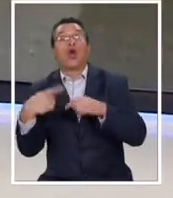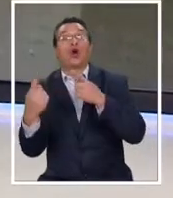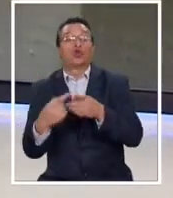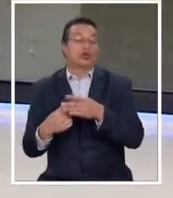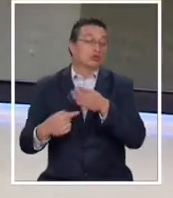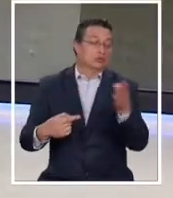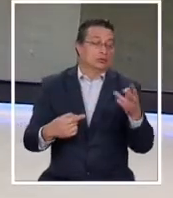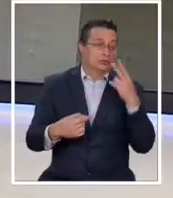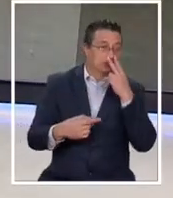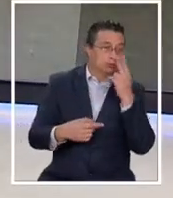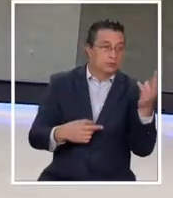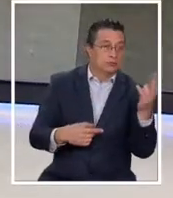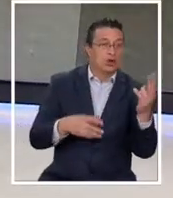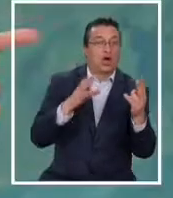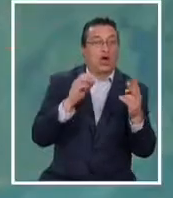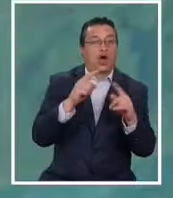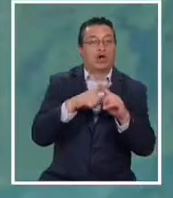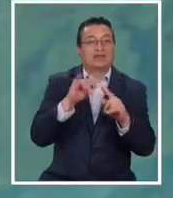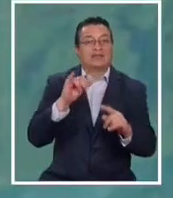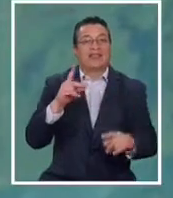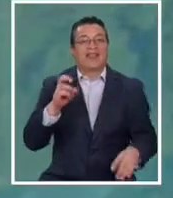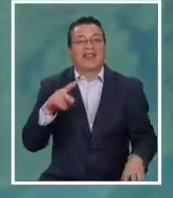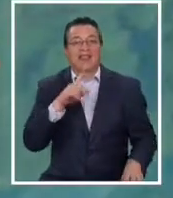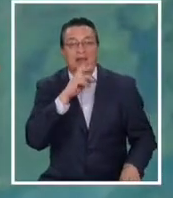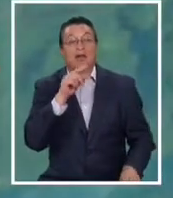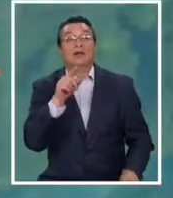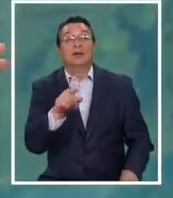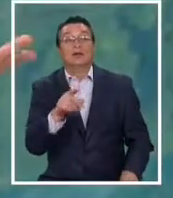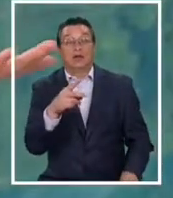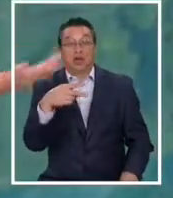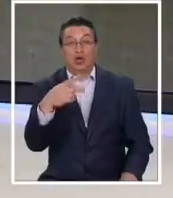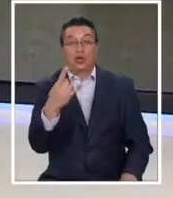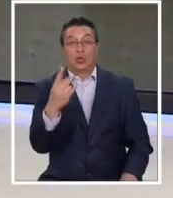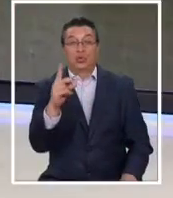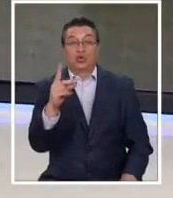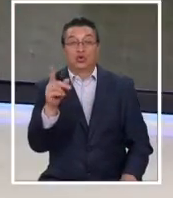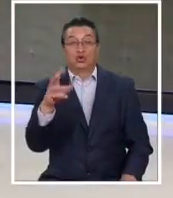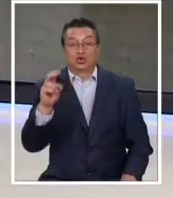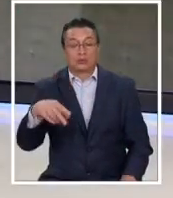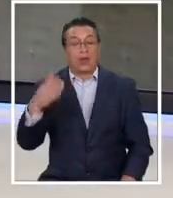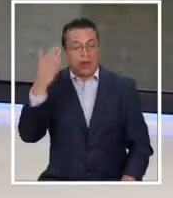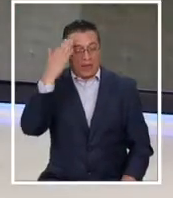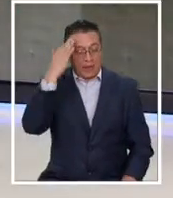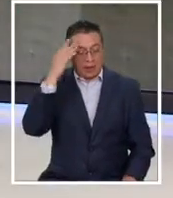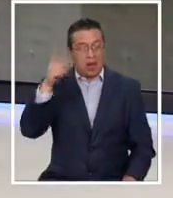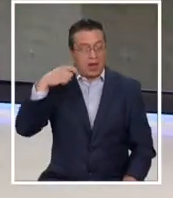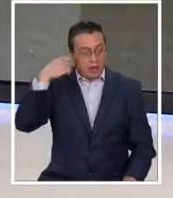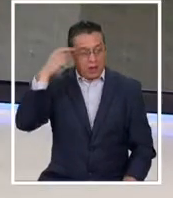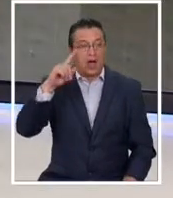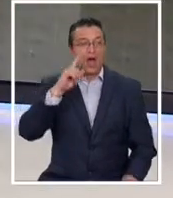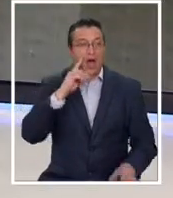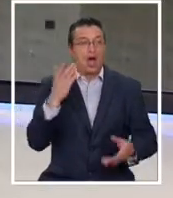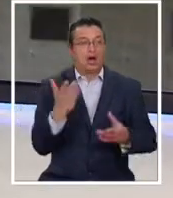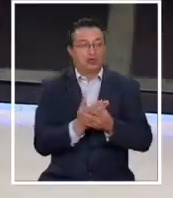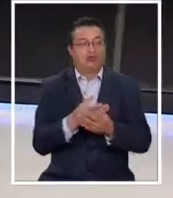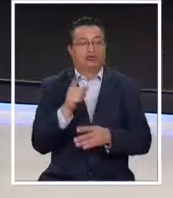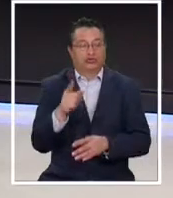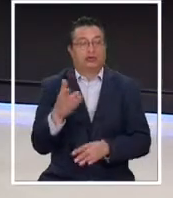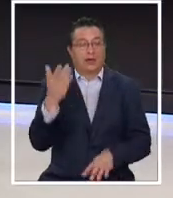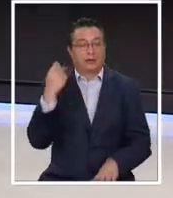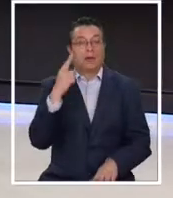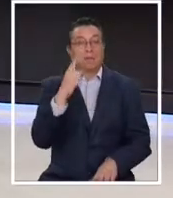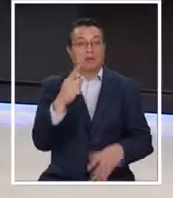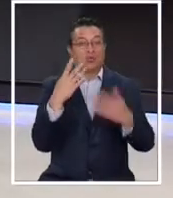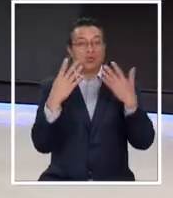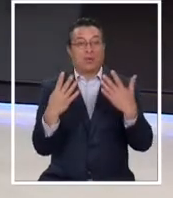hacia el occidente. Bueno, tú decías el volcán Hudson y evidentemente sí tenemos recuerdos y tenemos imágenes y registros de él. Hay unas imágenes que corresponden al